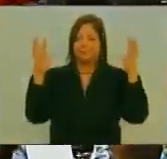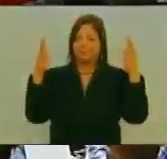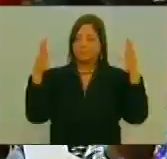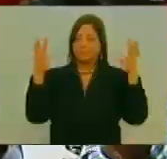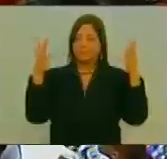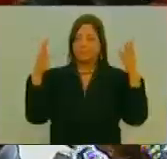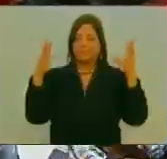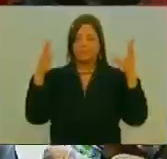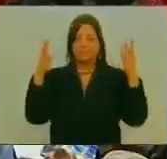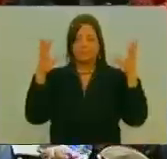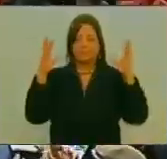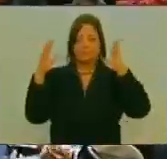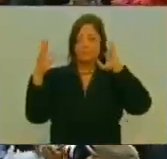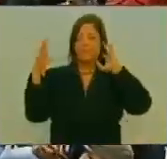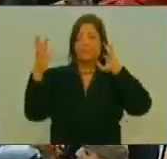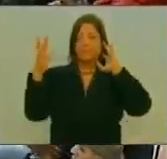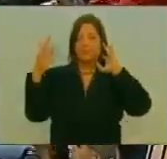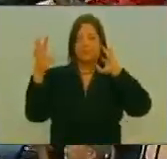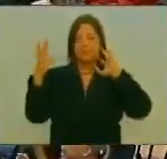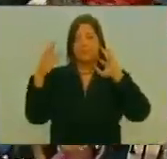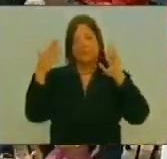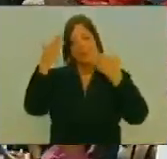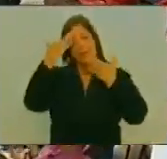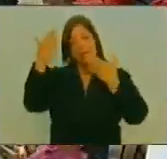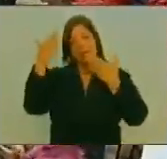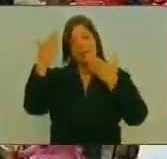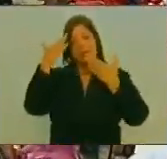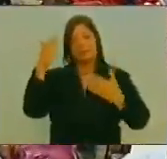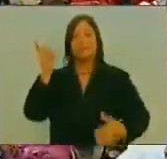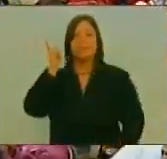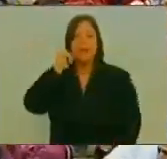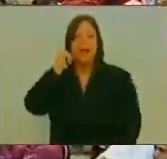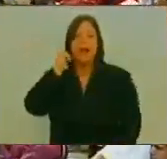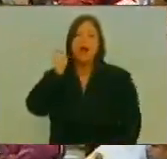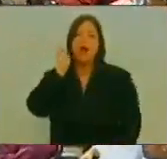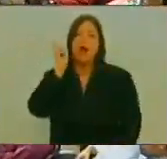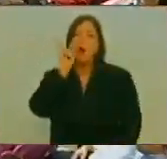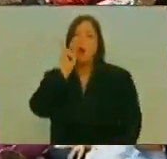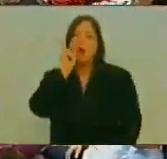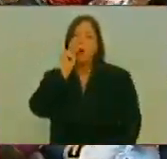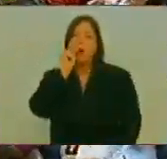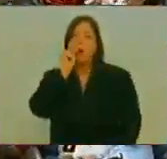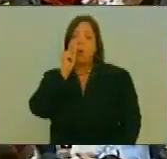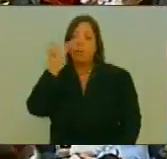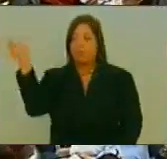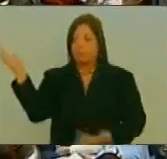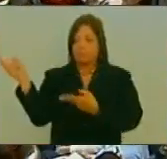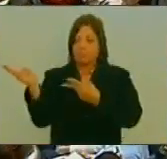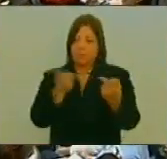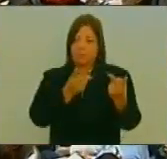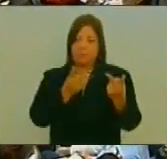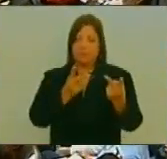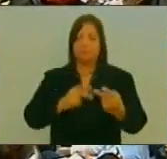Gracias La Constituyente Que Aymeré Quiero Invitar Al Constituyente Jacobo Torres